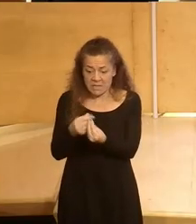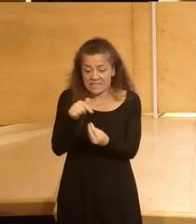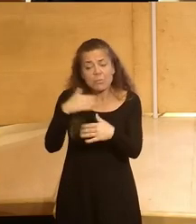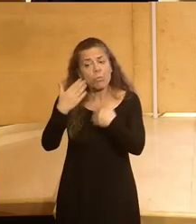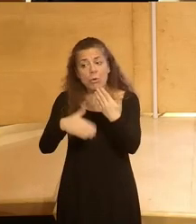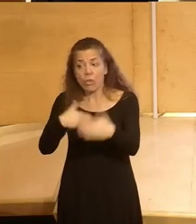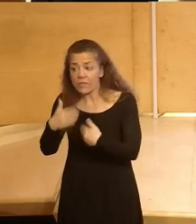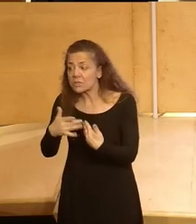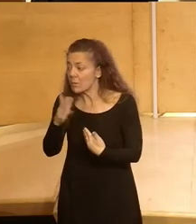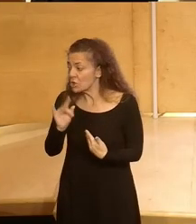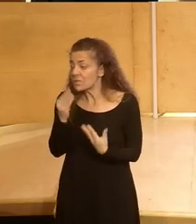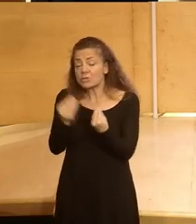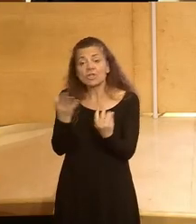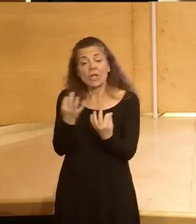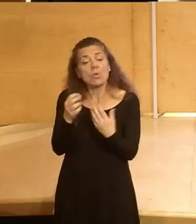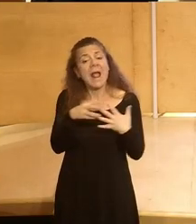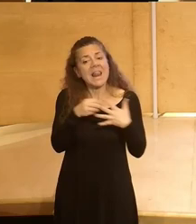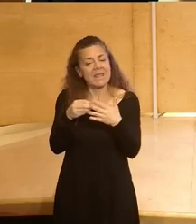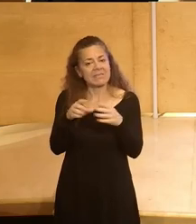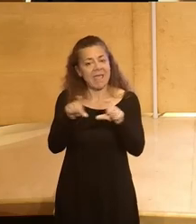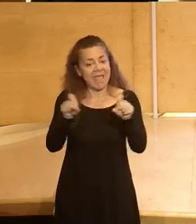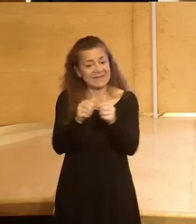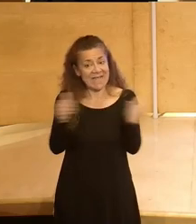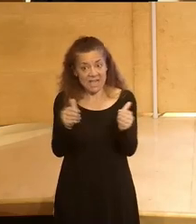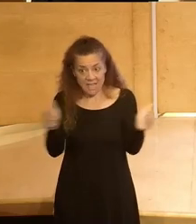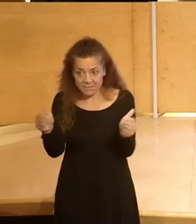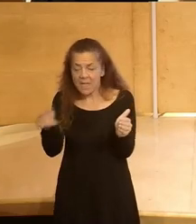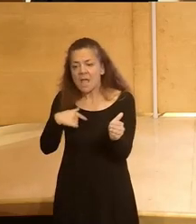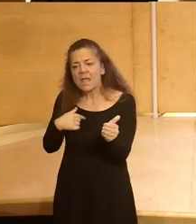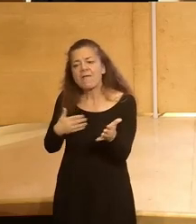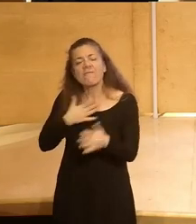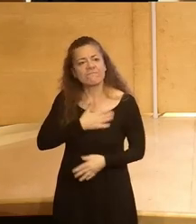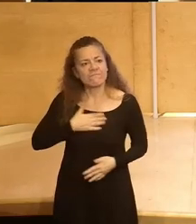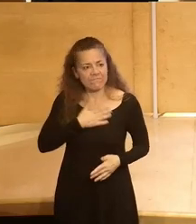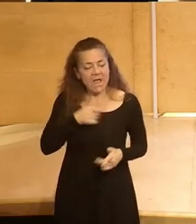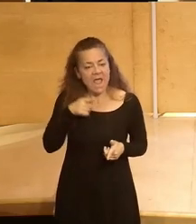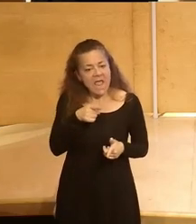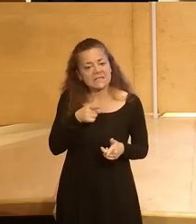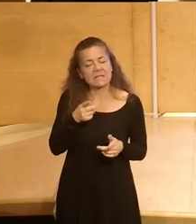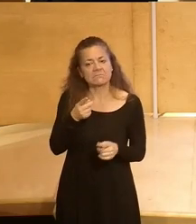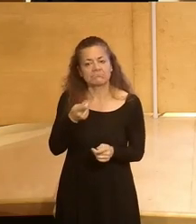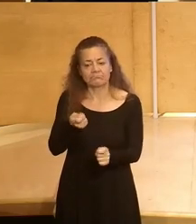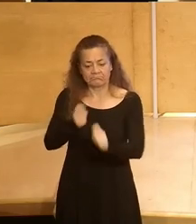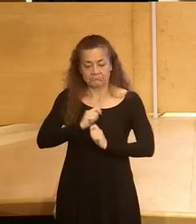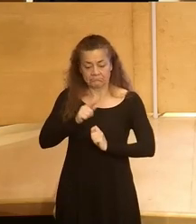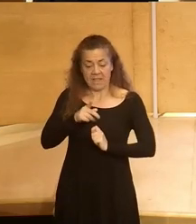ese proceso lo que sí hemos hecho es una ley de startups que va a favorecer mucho la remuneración de ese tipo de